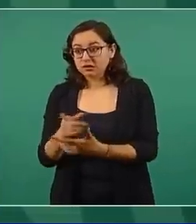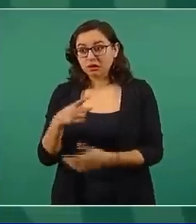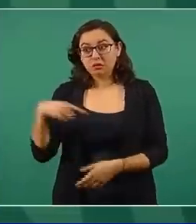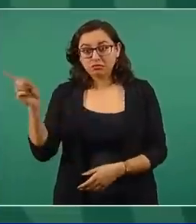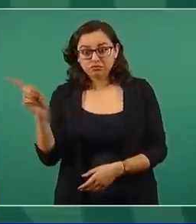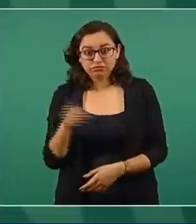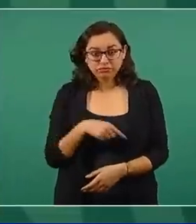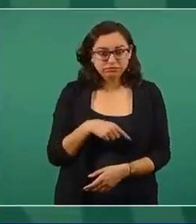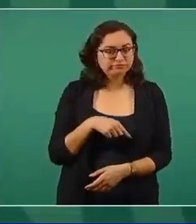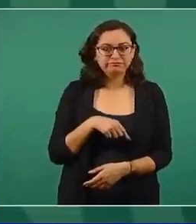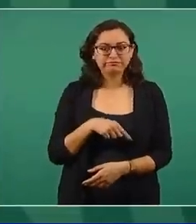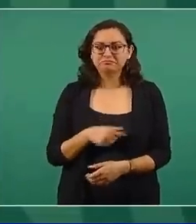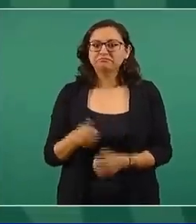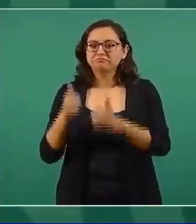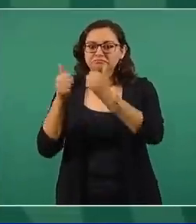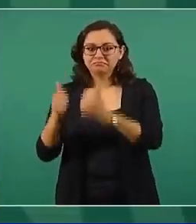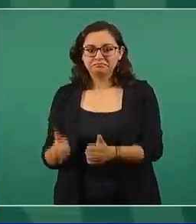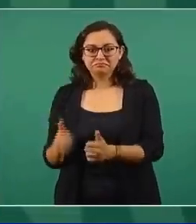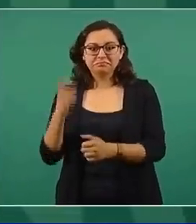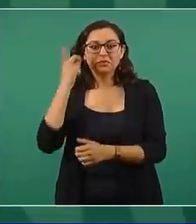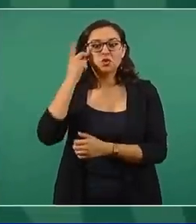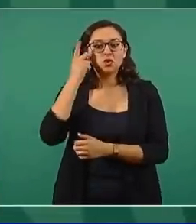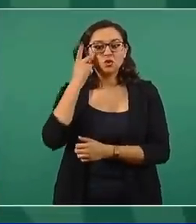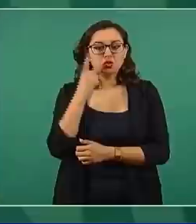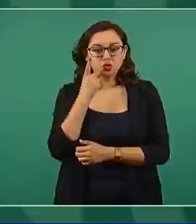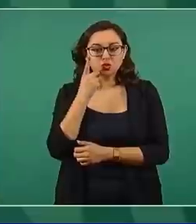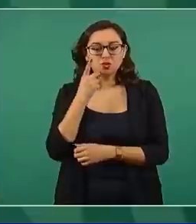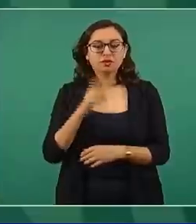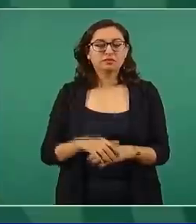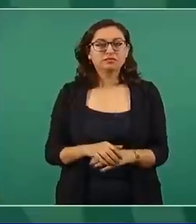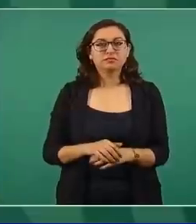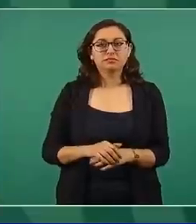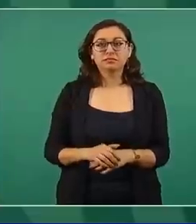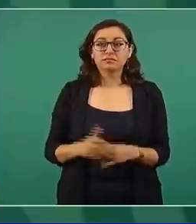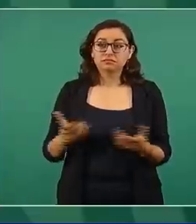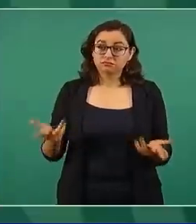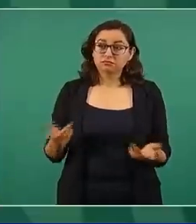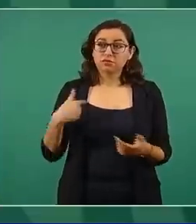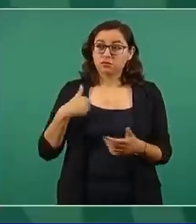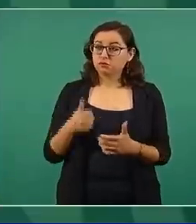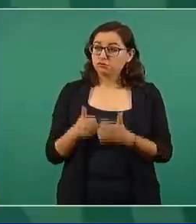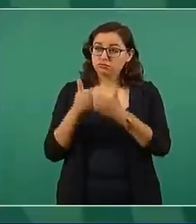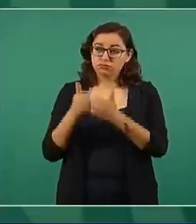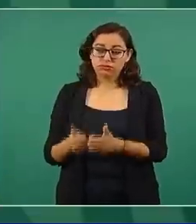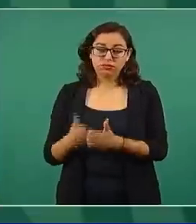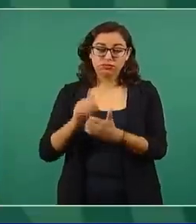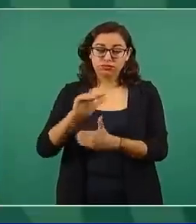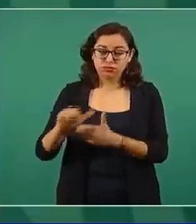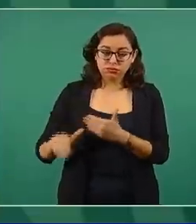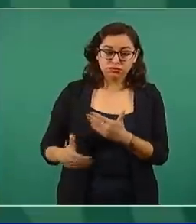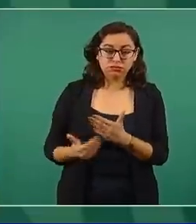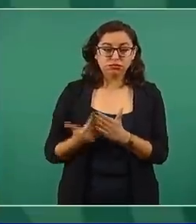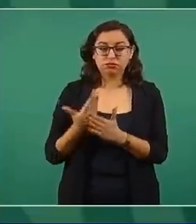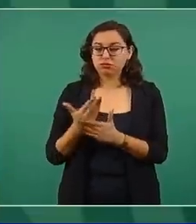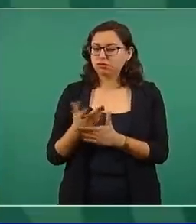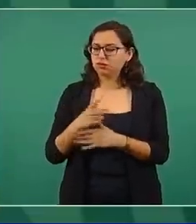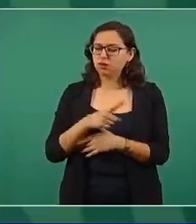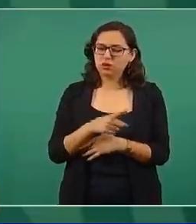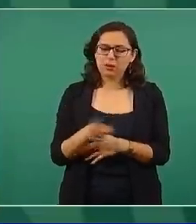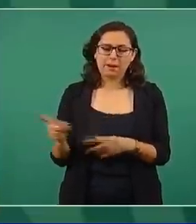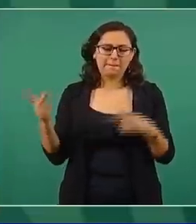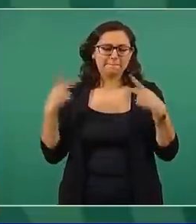por ahí pasó el éxodo por la democracia, ahí me quedé a dormir, nos atendieron